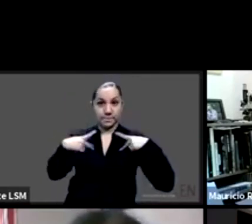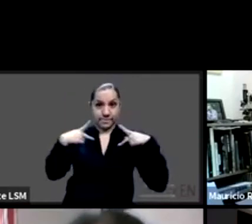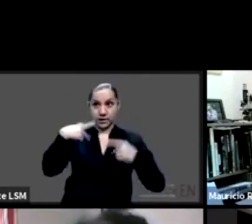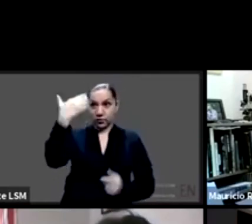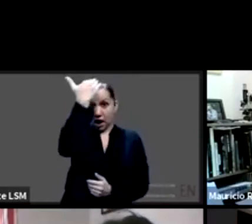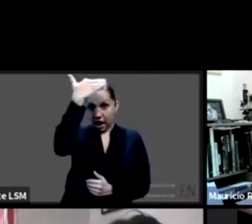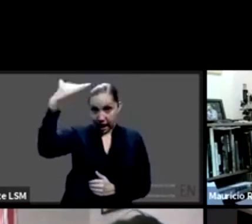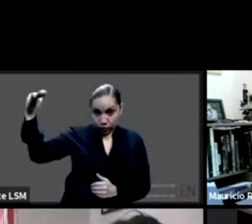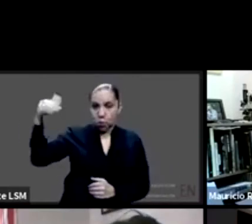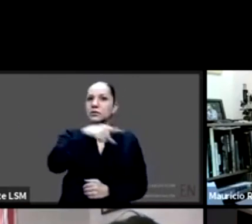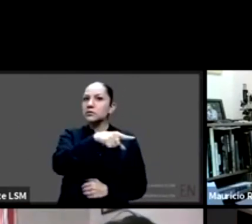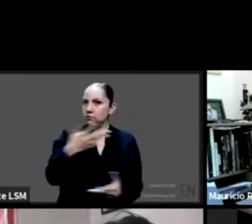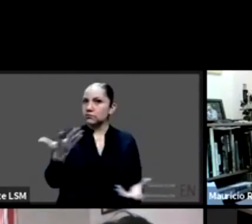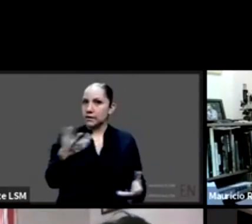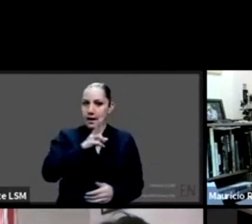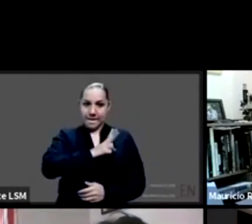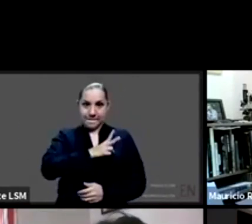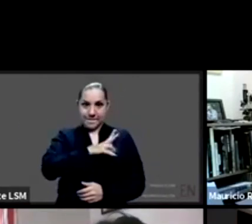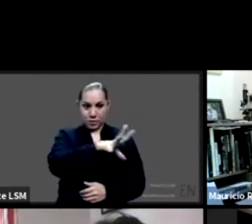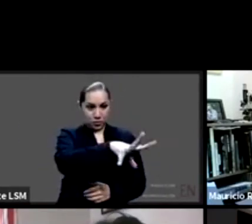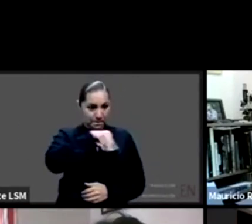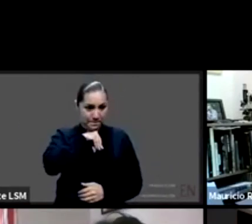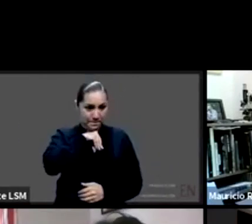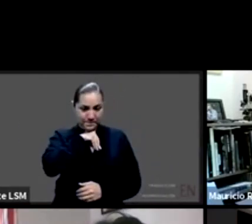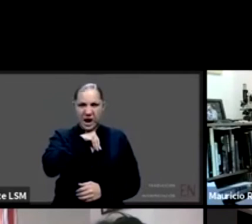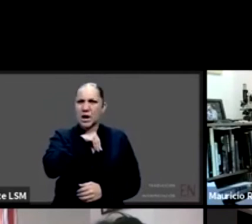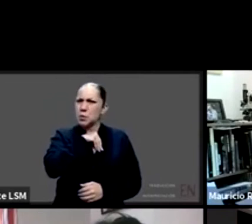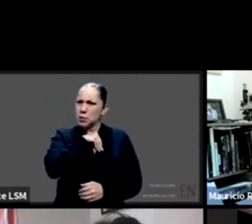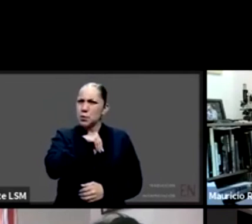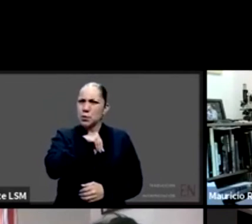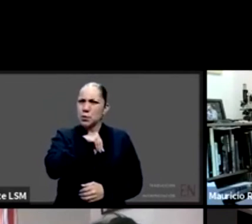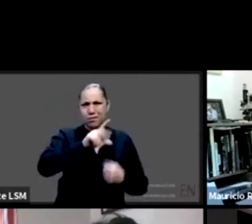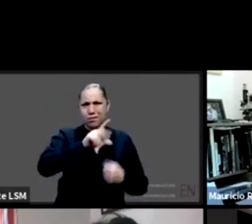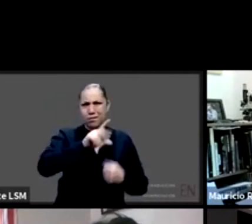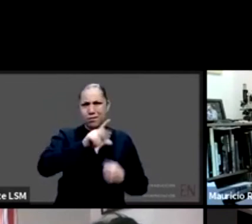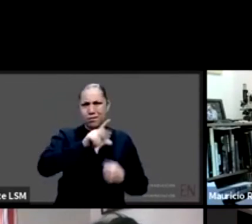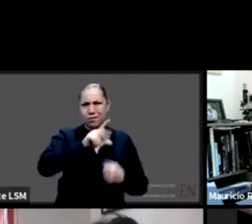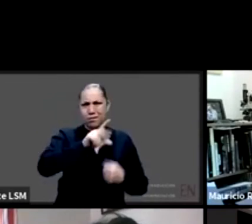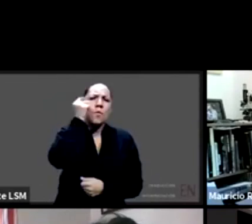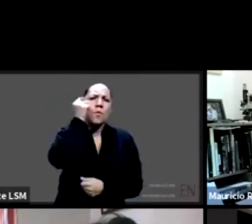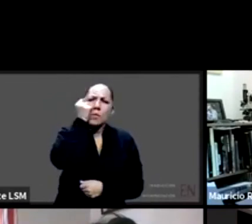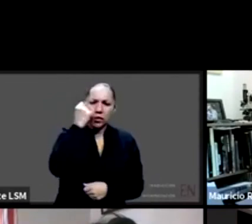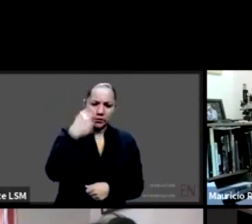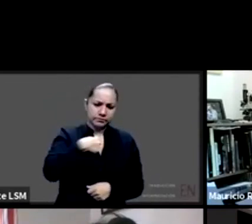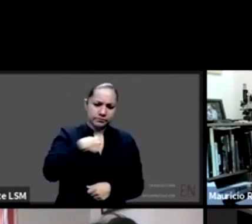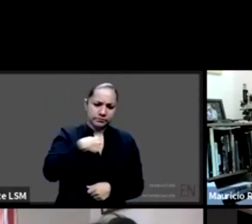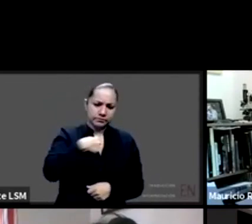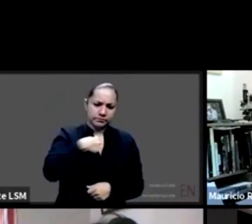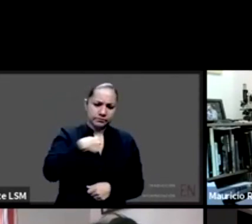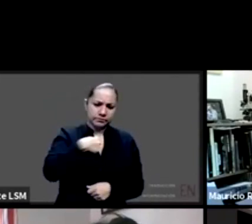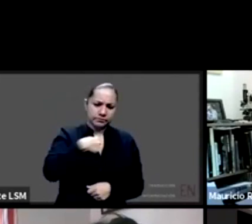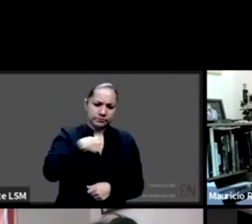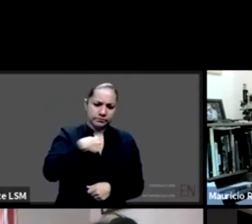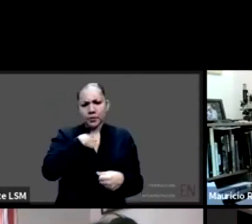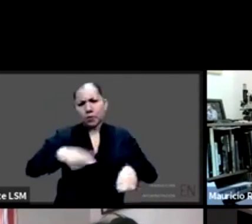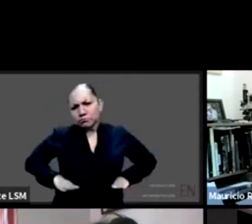y toda persona independientemente de su edad y de su estado preexistente de de alguna comorbilidad o